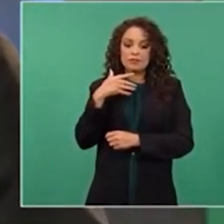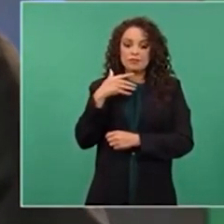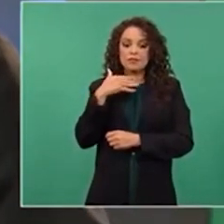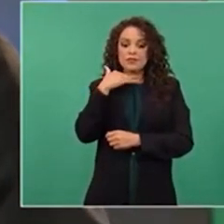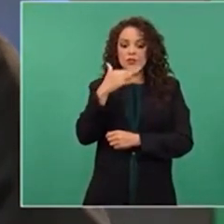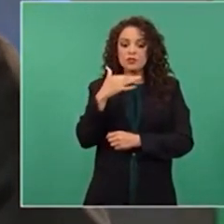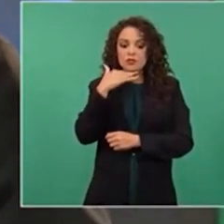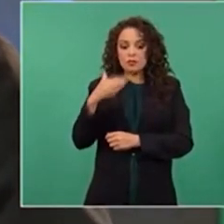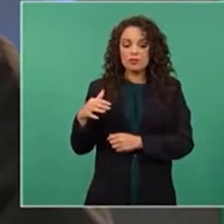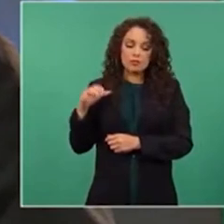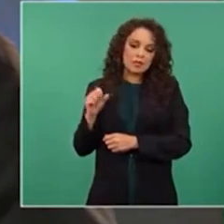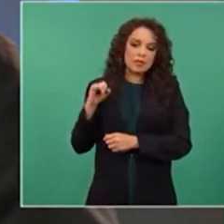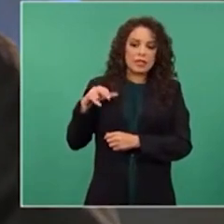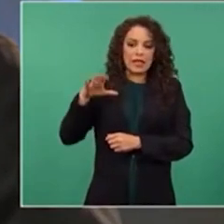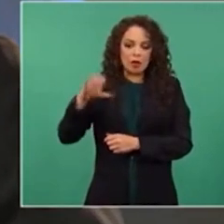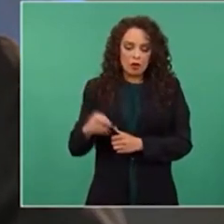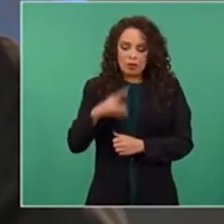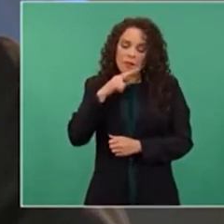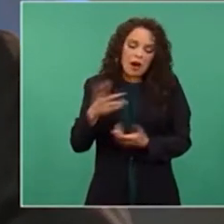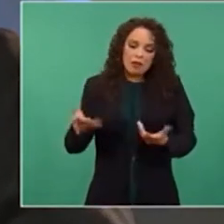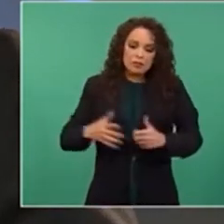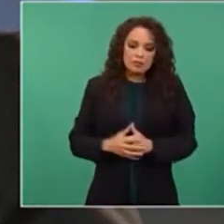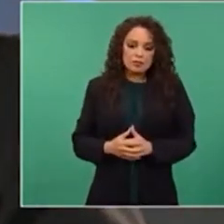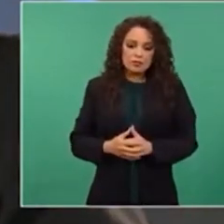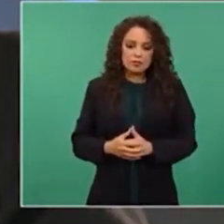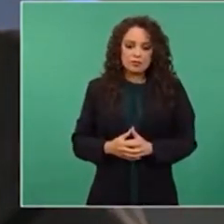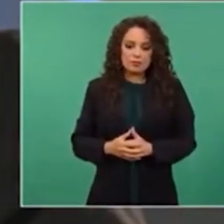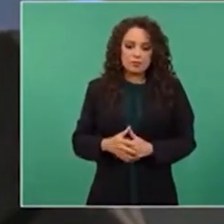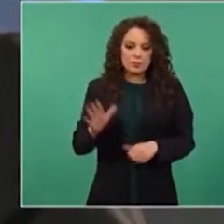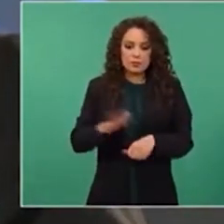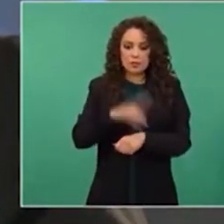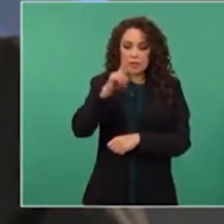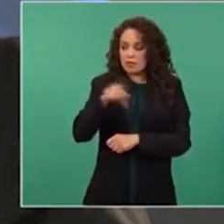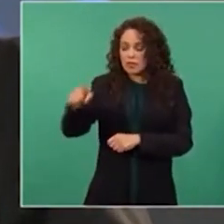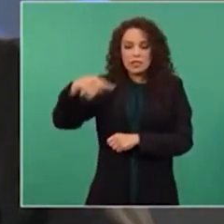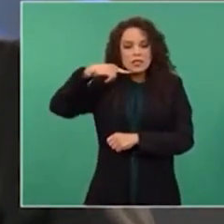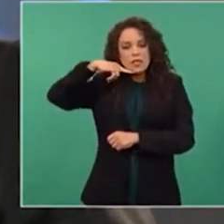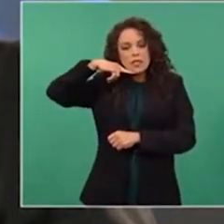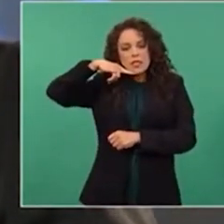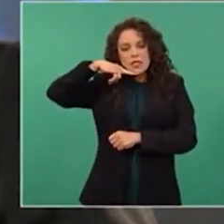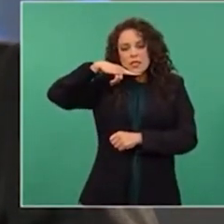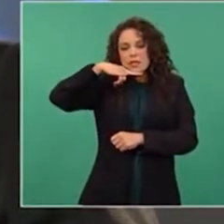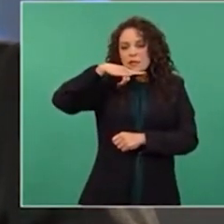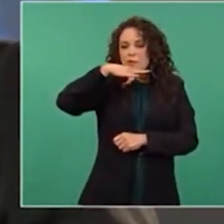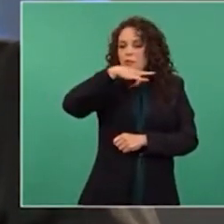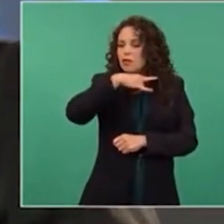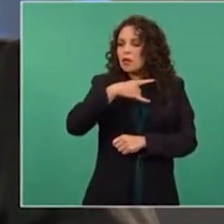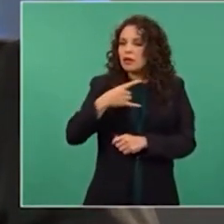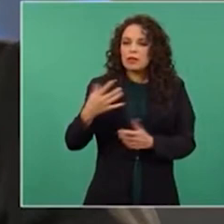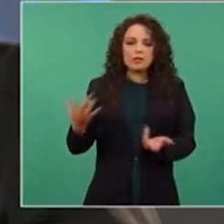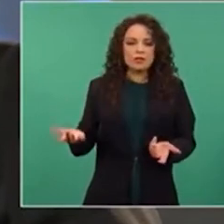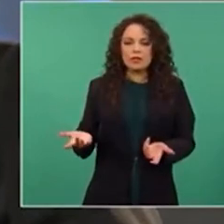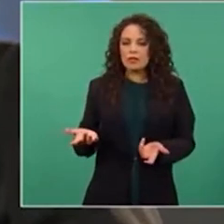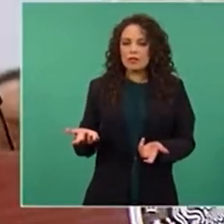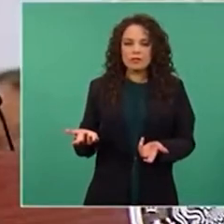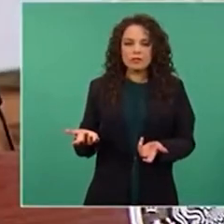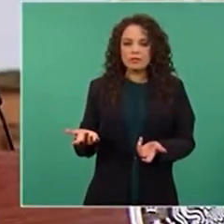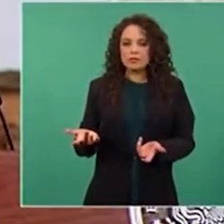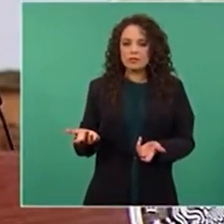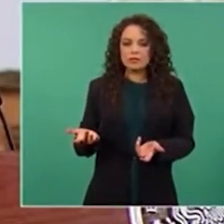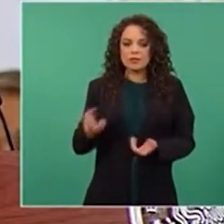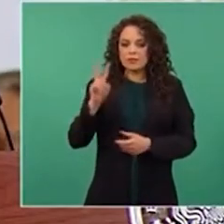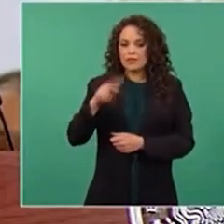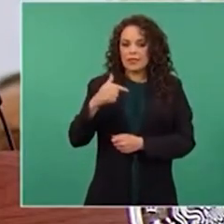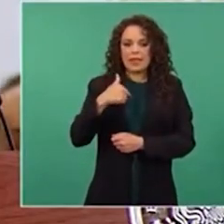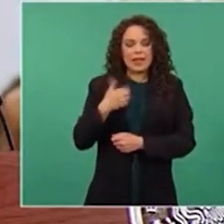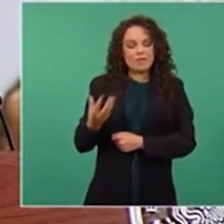cínicos. Porque estos mojigatos, hipócritas, me